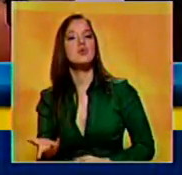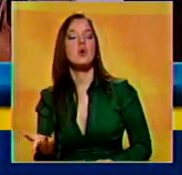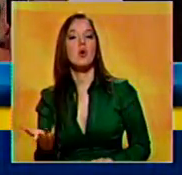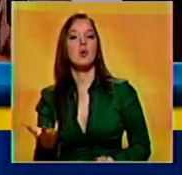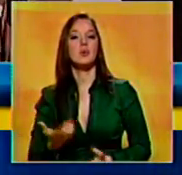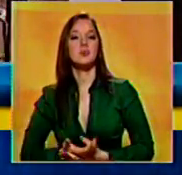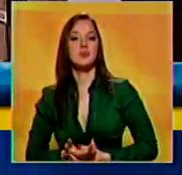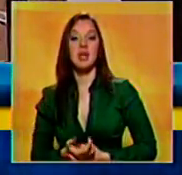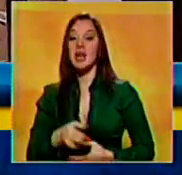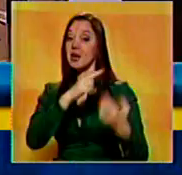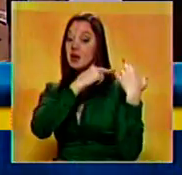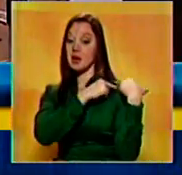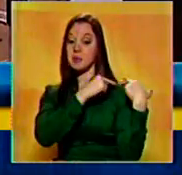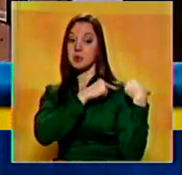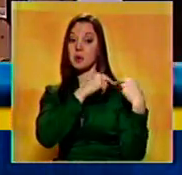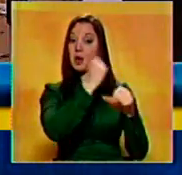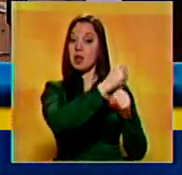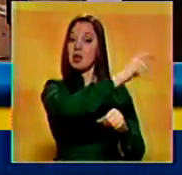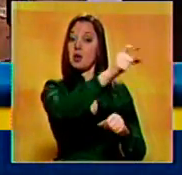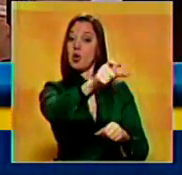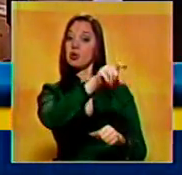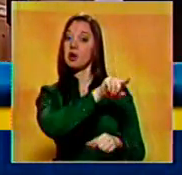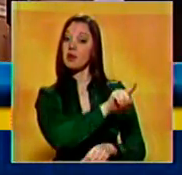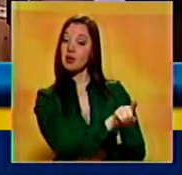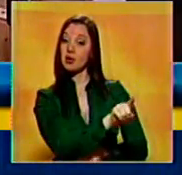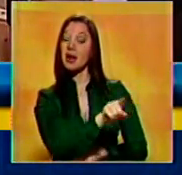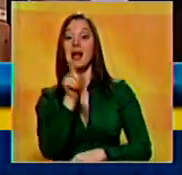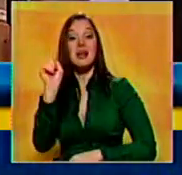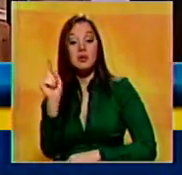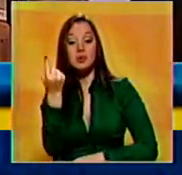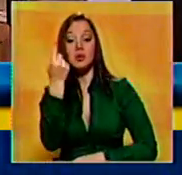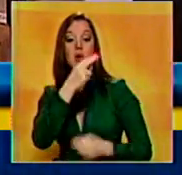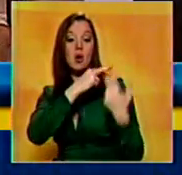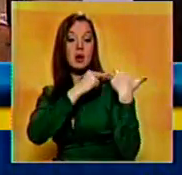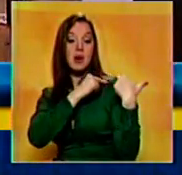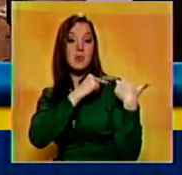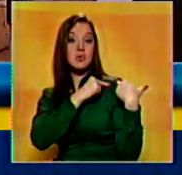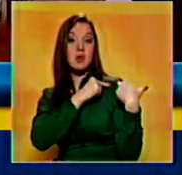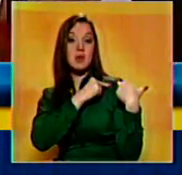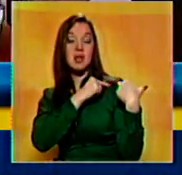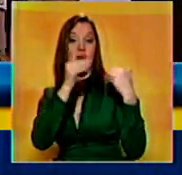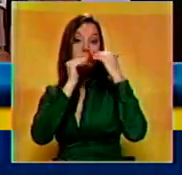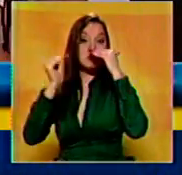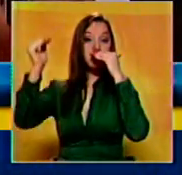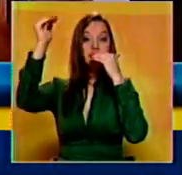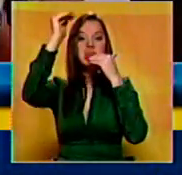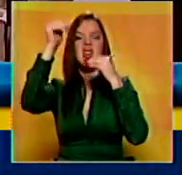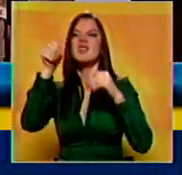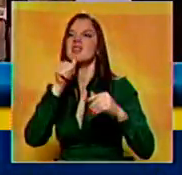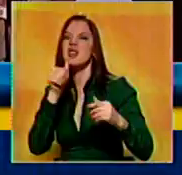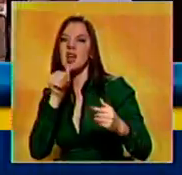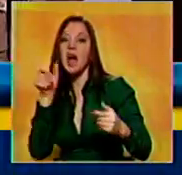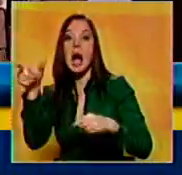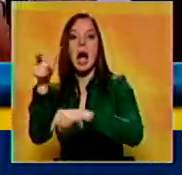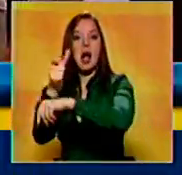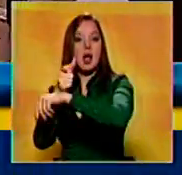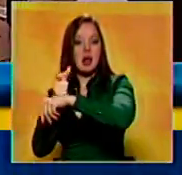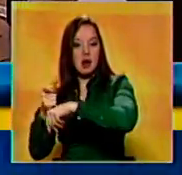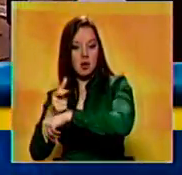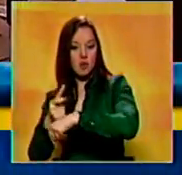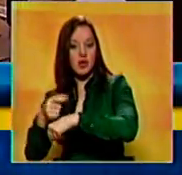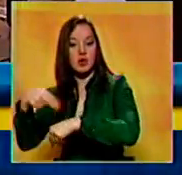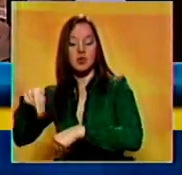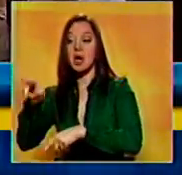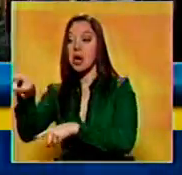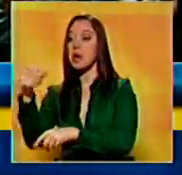dicho, responsabilidad de los trabajadores. Hay una responsabilidad directa del patrono que es el estado, que es el gobierno, que no se